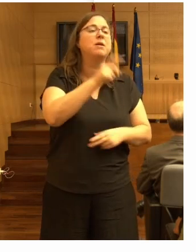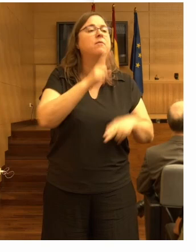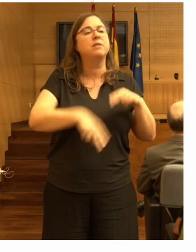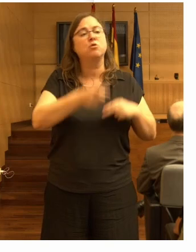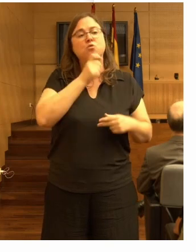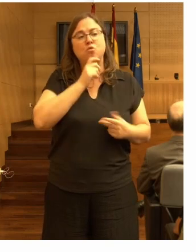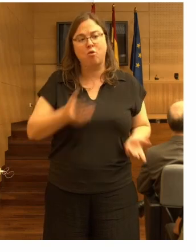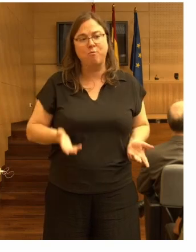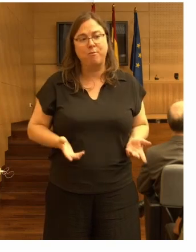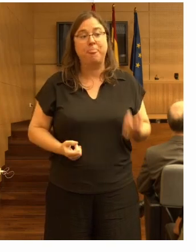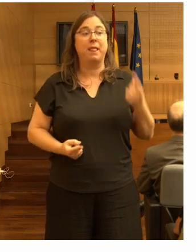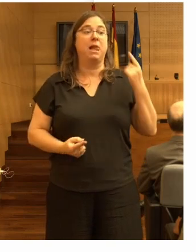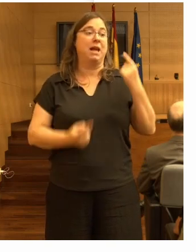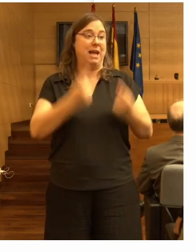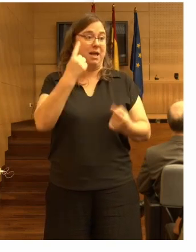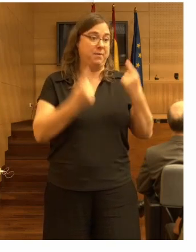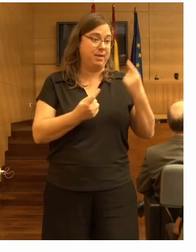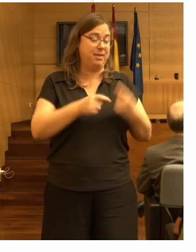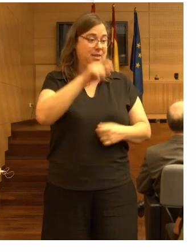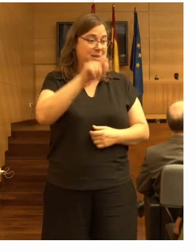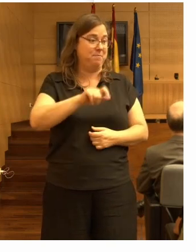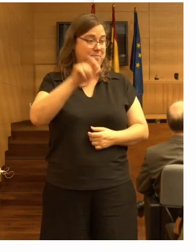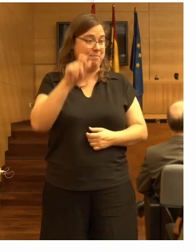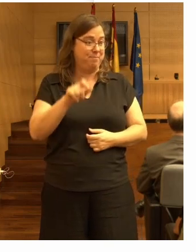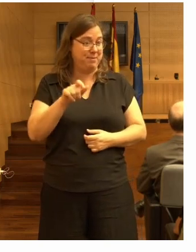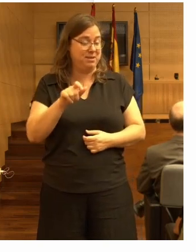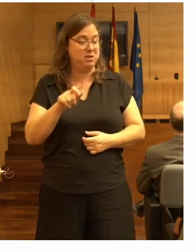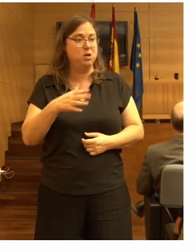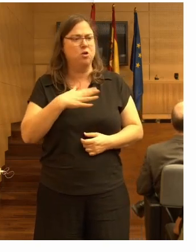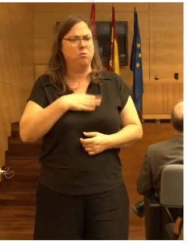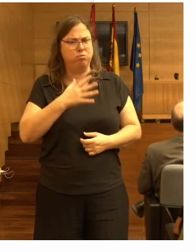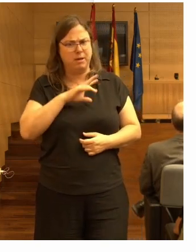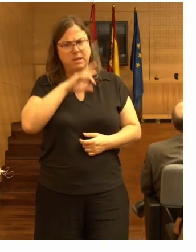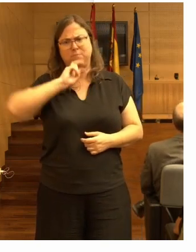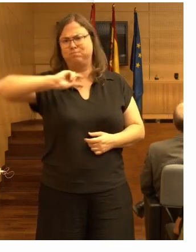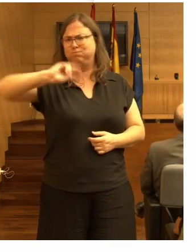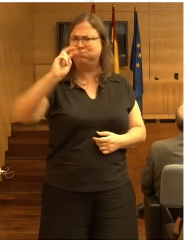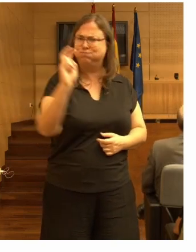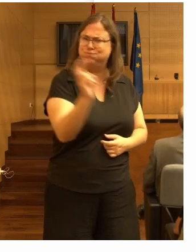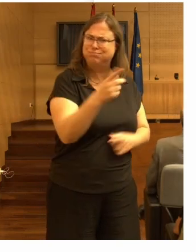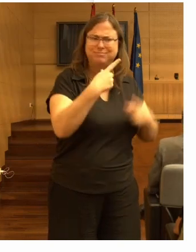hay veces que la población los residentes pueden ser muy variados